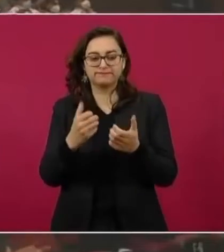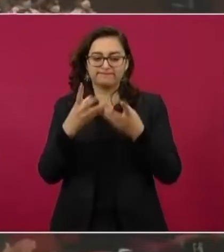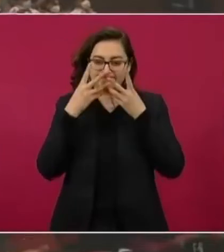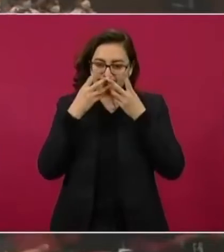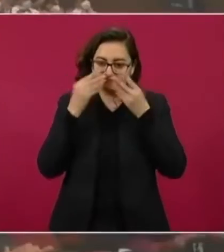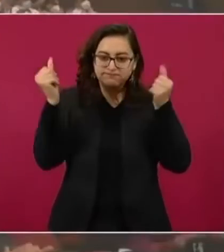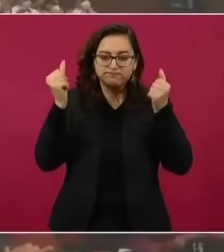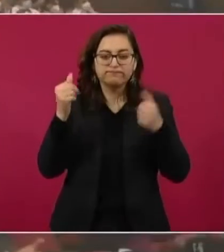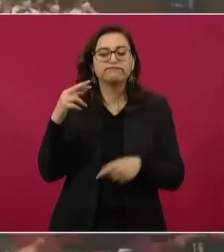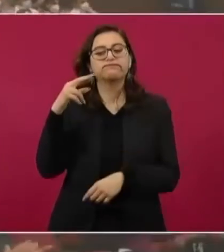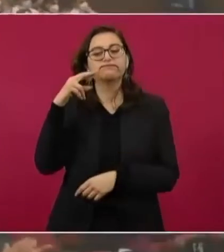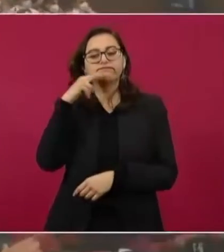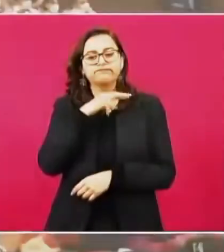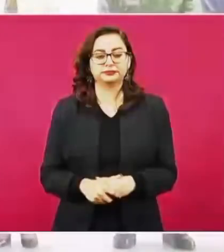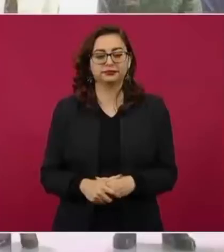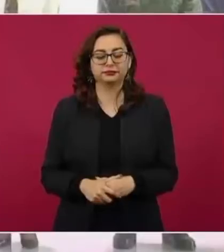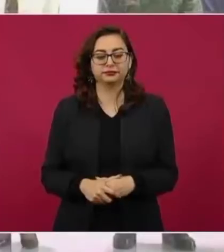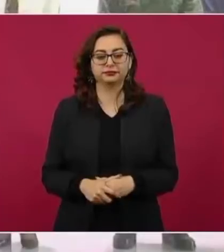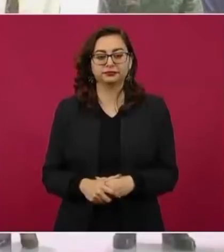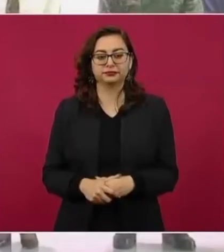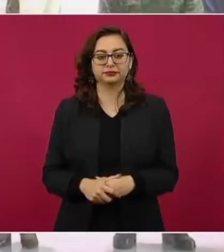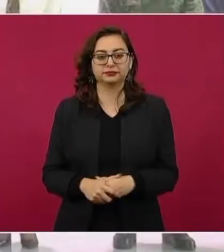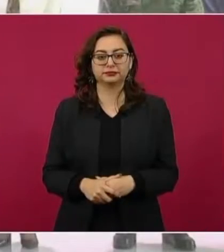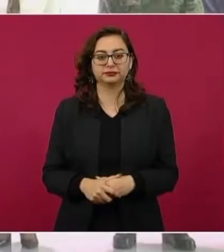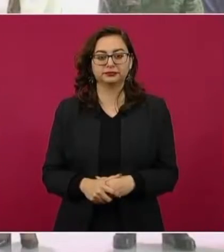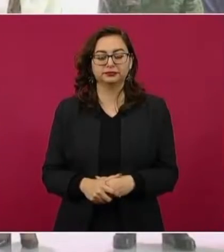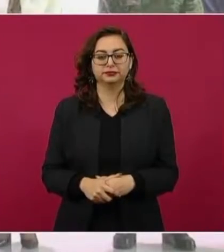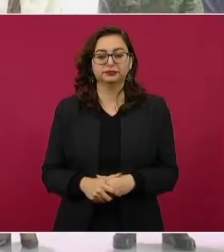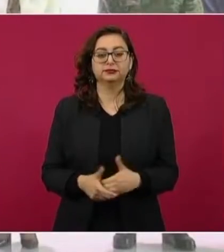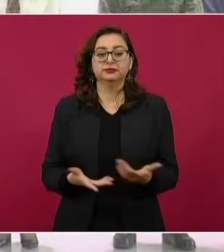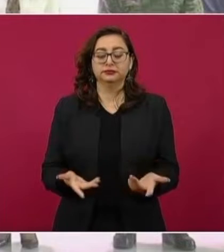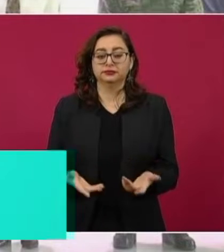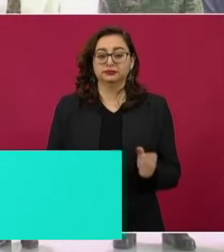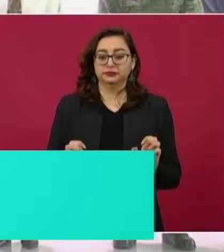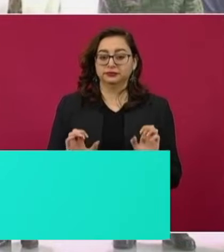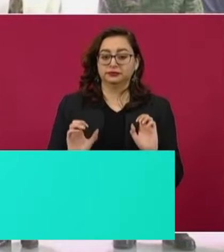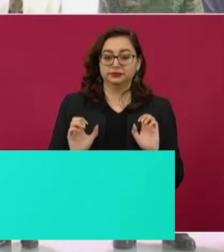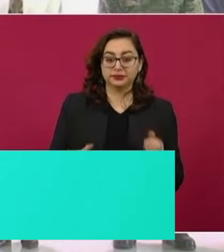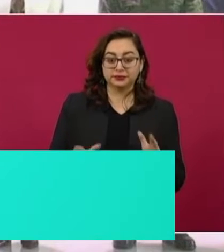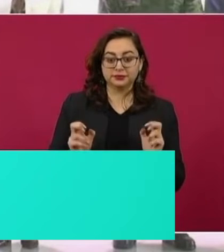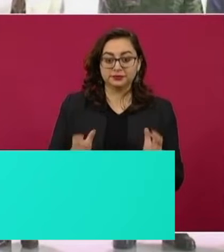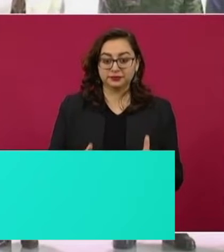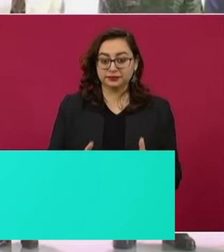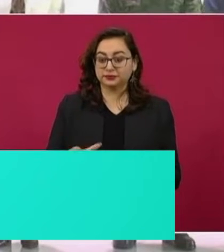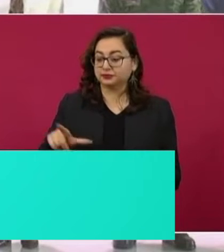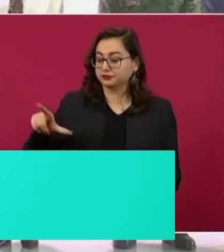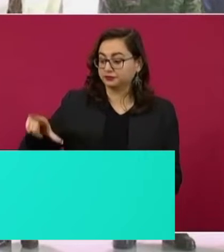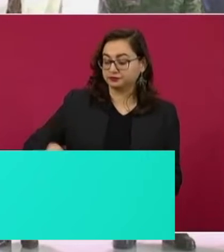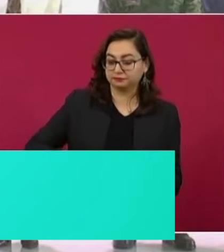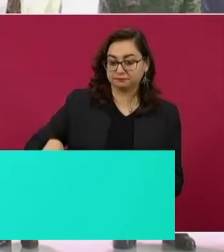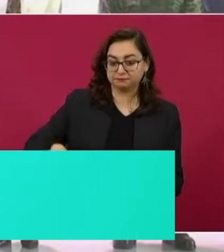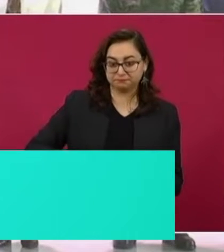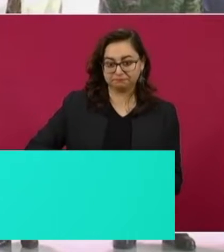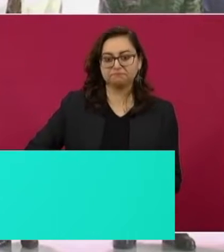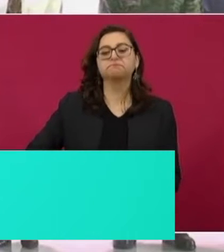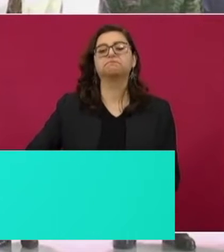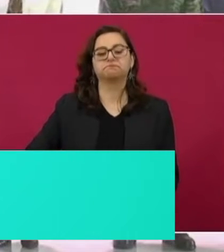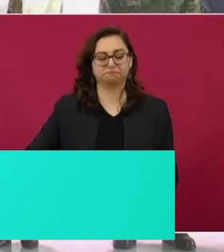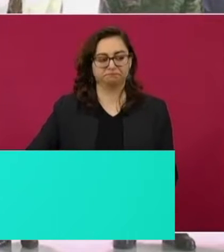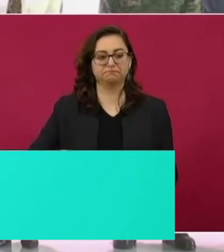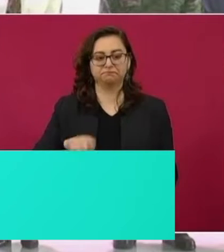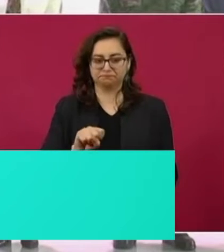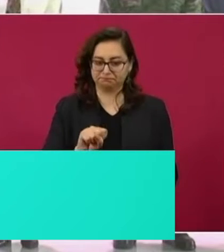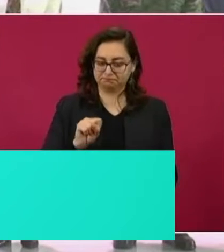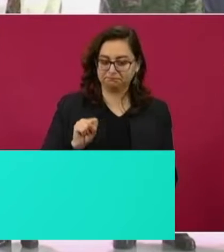Desde aquí, desde Chiapas. El gobierno del Estado es un aliado de la implementación